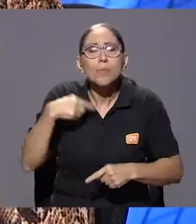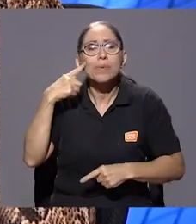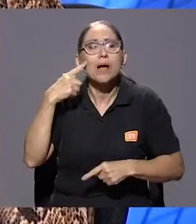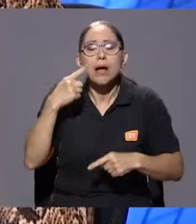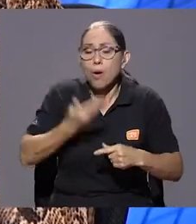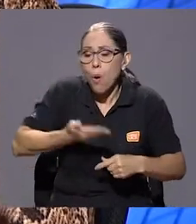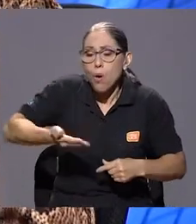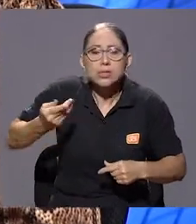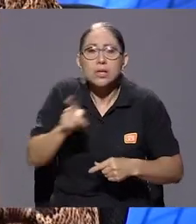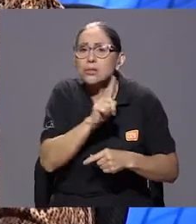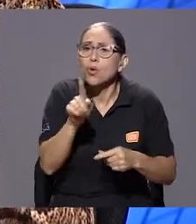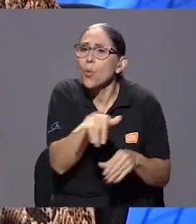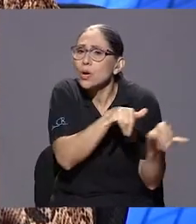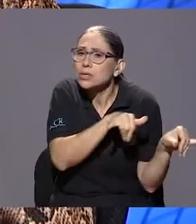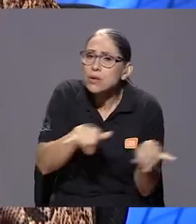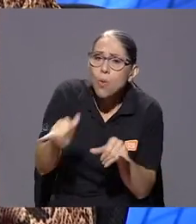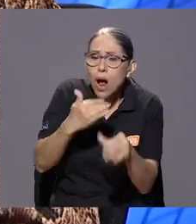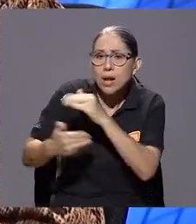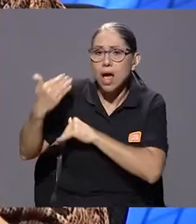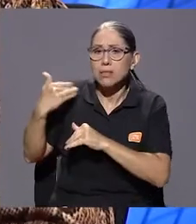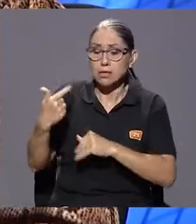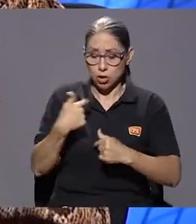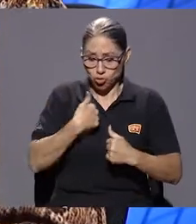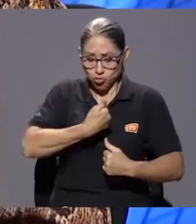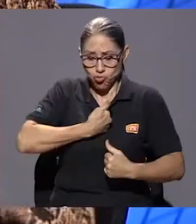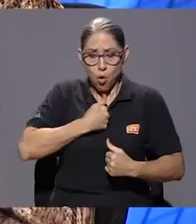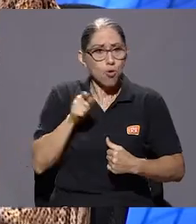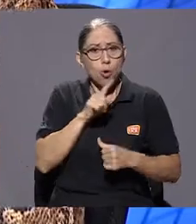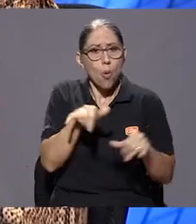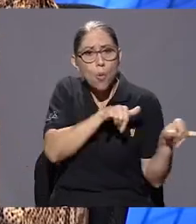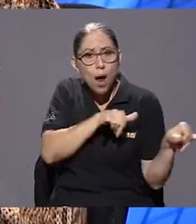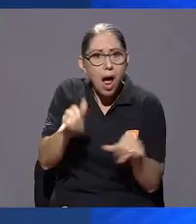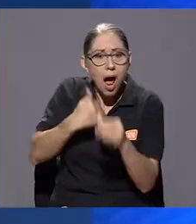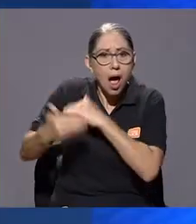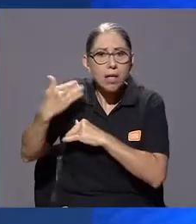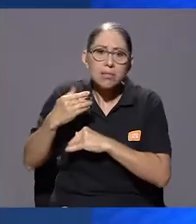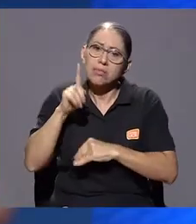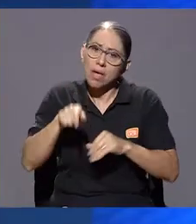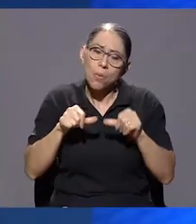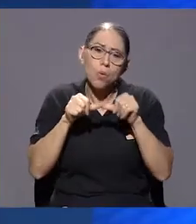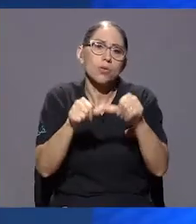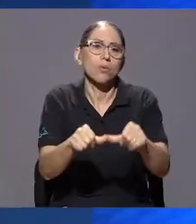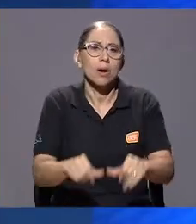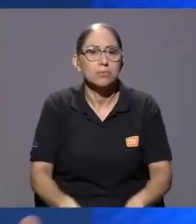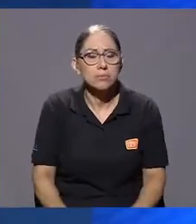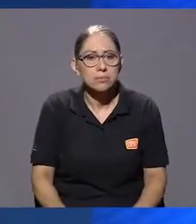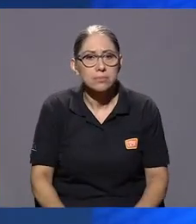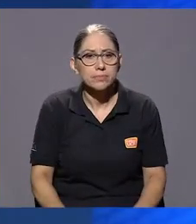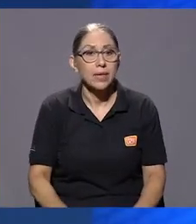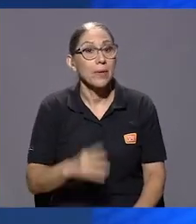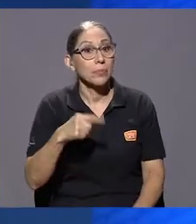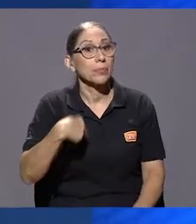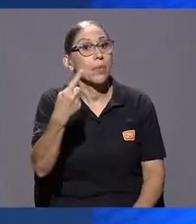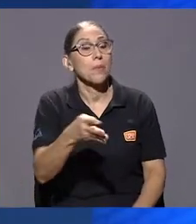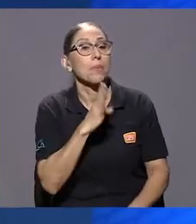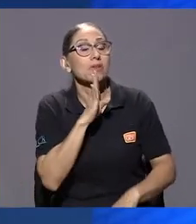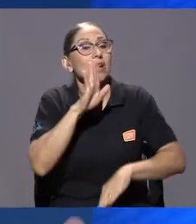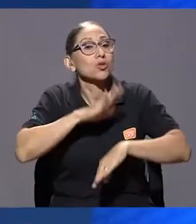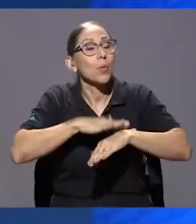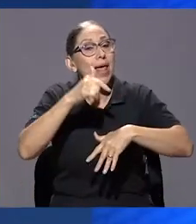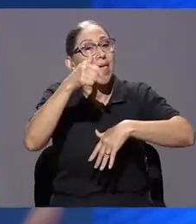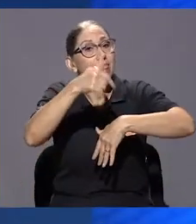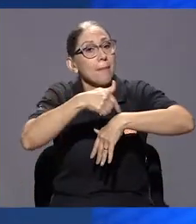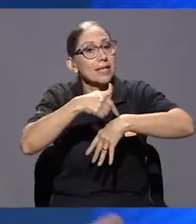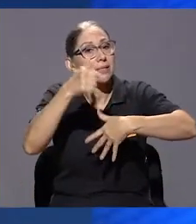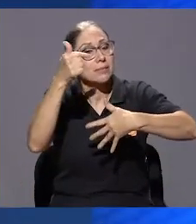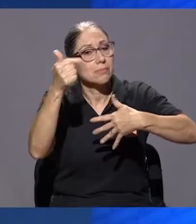no van a ser las mismas, yo no voy a ser la misma persona, pero tengo que continuar. Vamos a hablar también en el segundo bloque de las etapas,